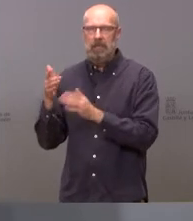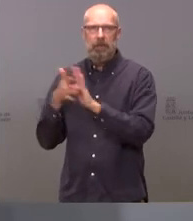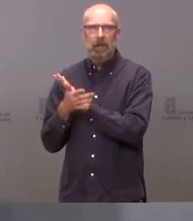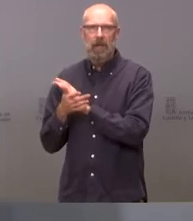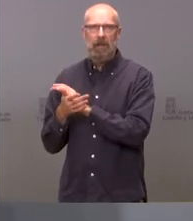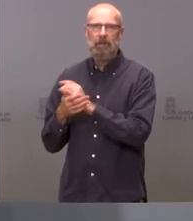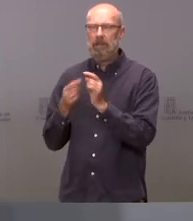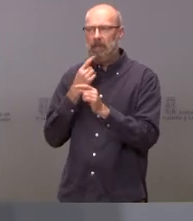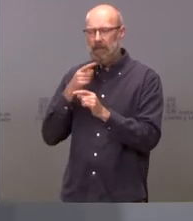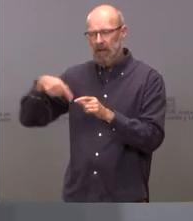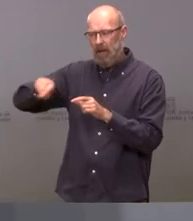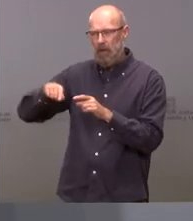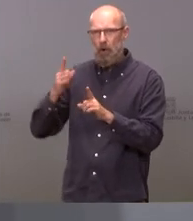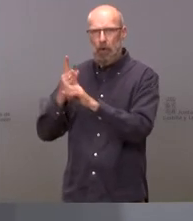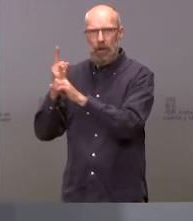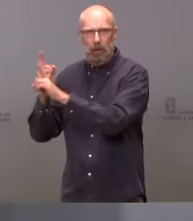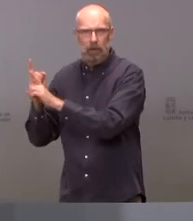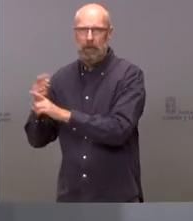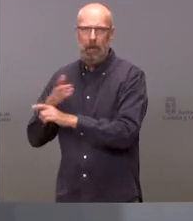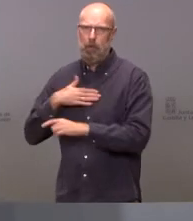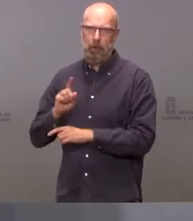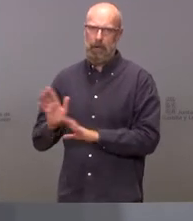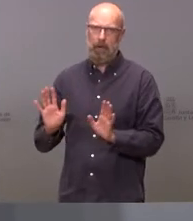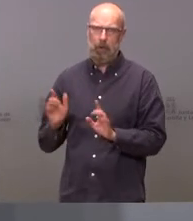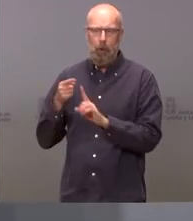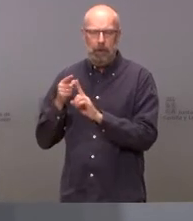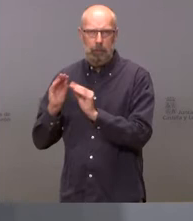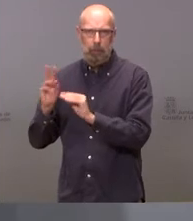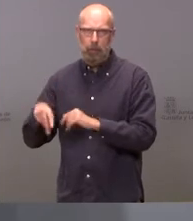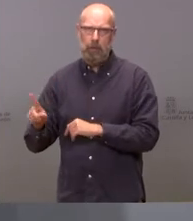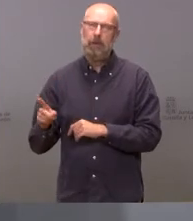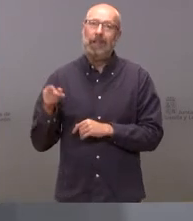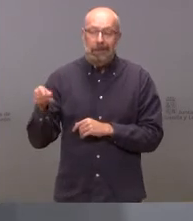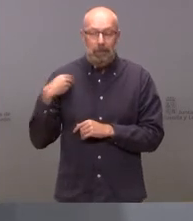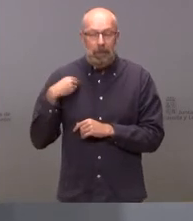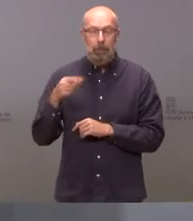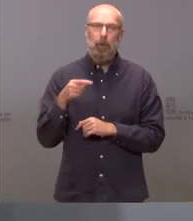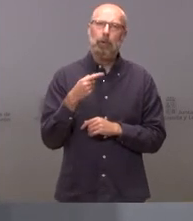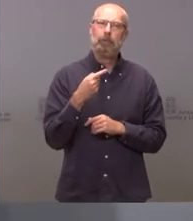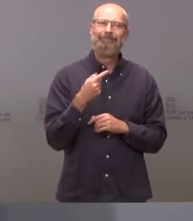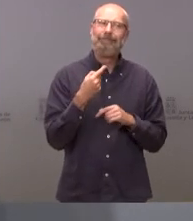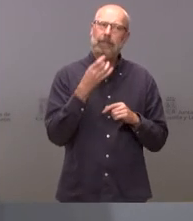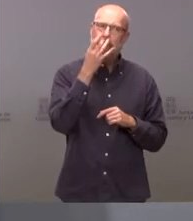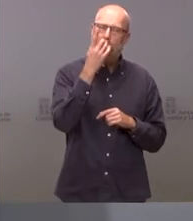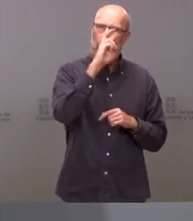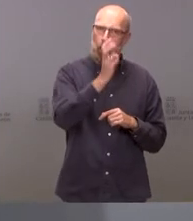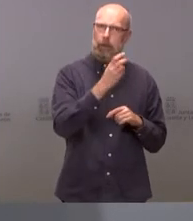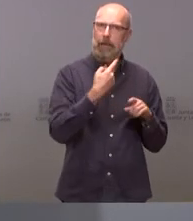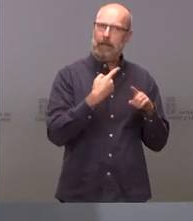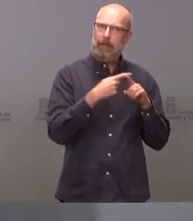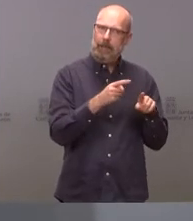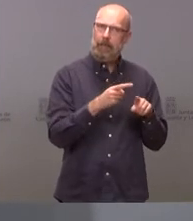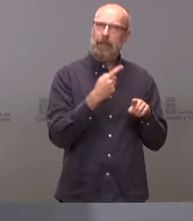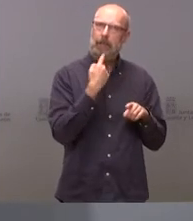maneras es de frentismo esto tiene mucho que ver con una cosa que también hemos dicho de manera reiterada y que afortunadamente está empezando